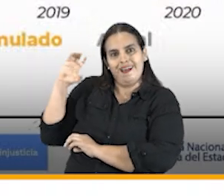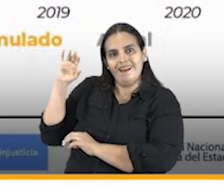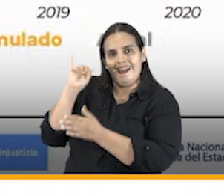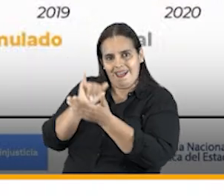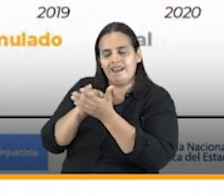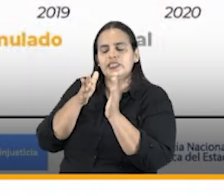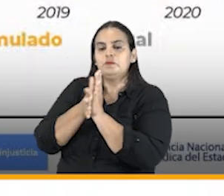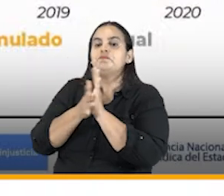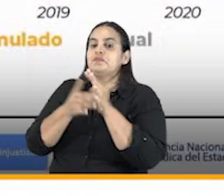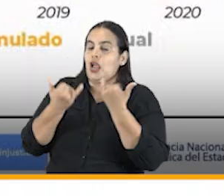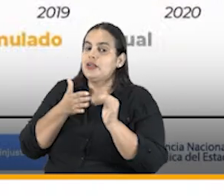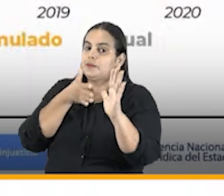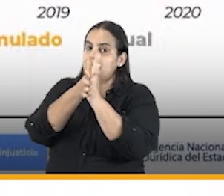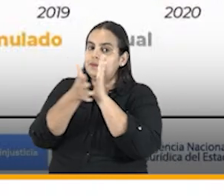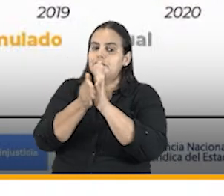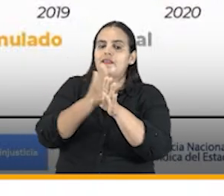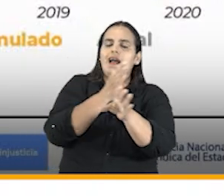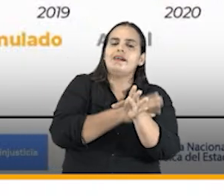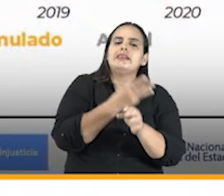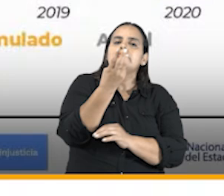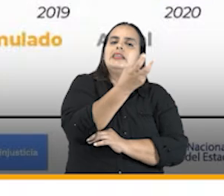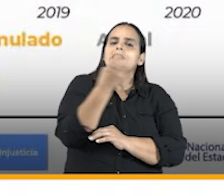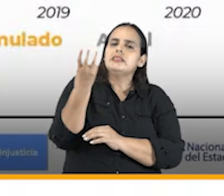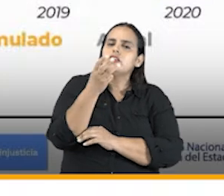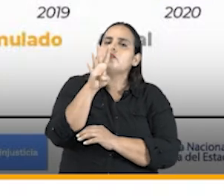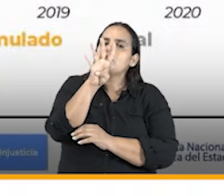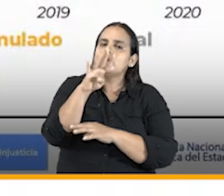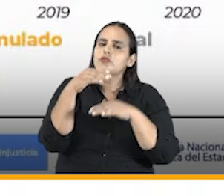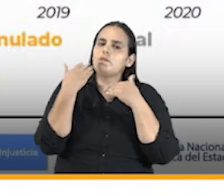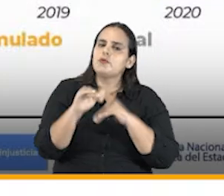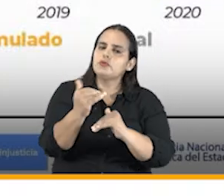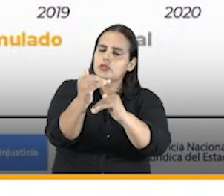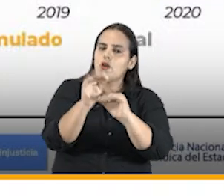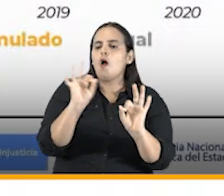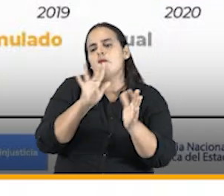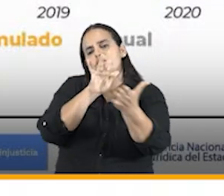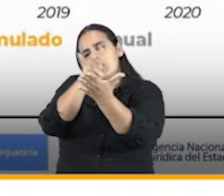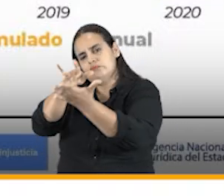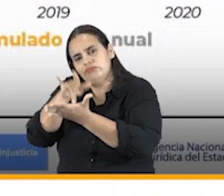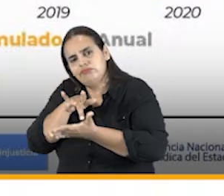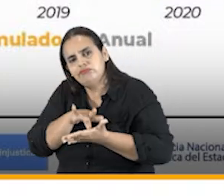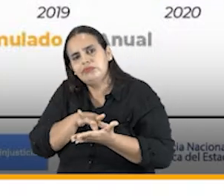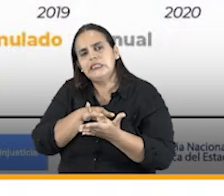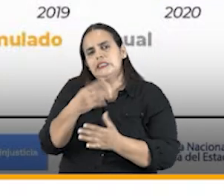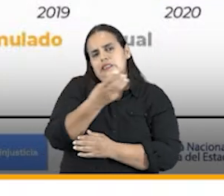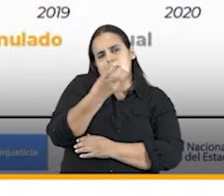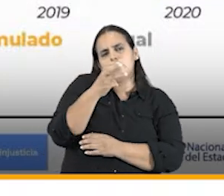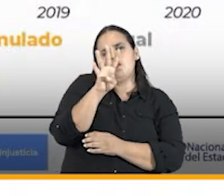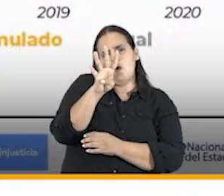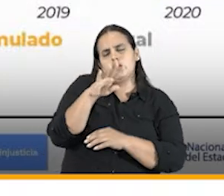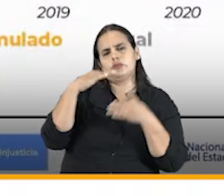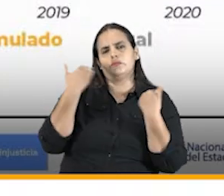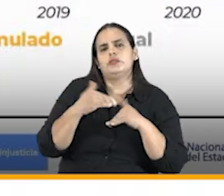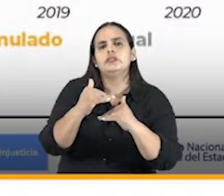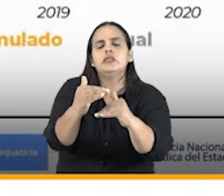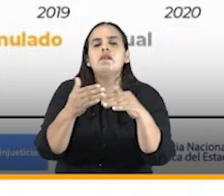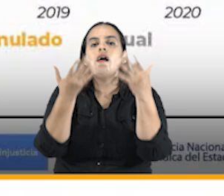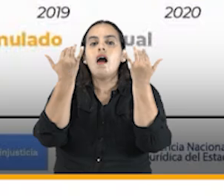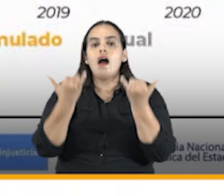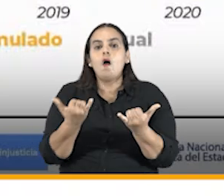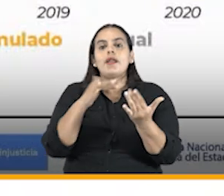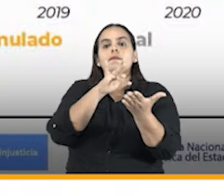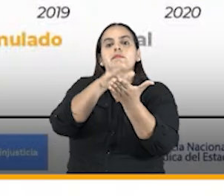pasó de intervenir 304 procesos o de participar en 304 procesos a participar en